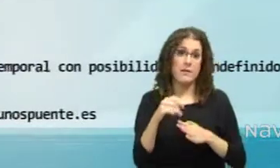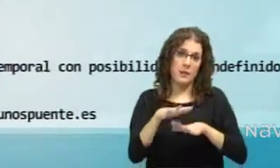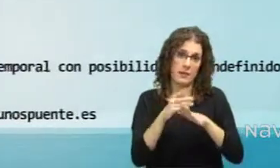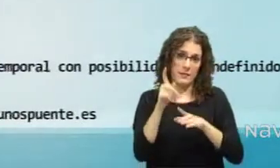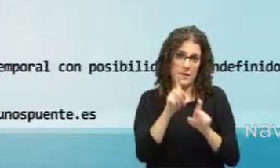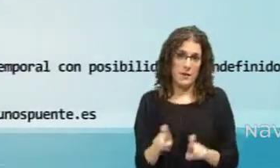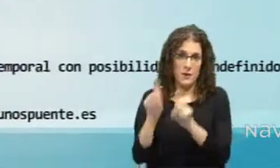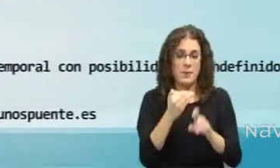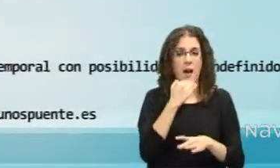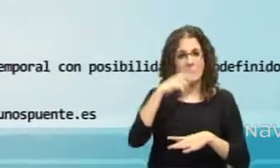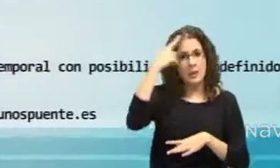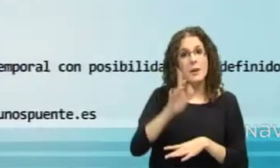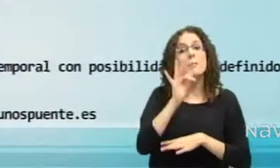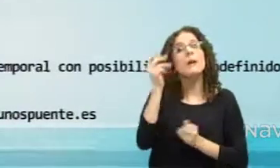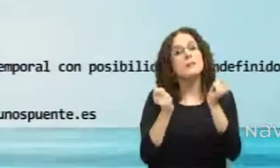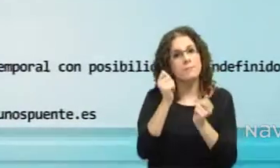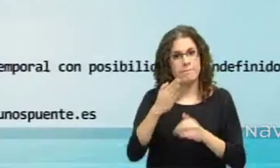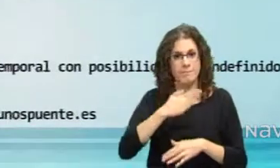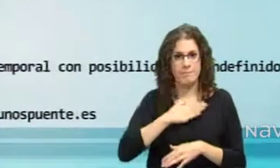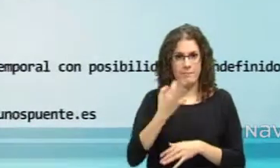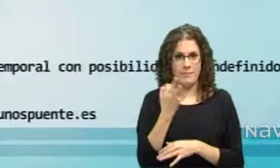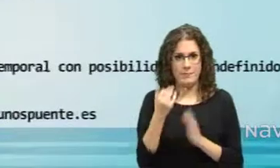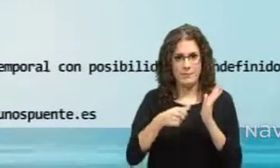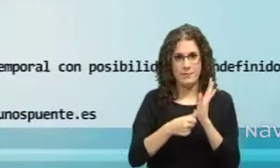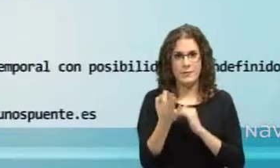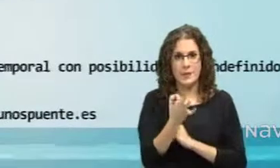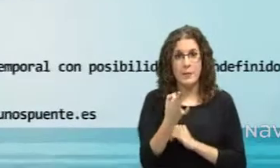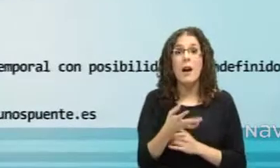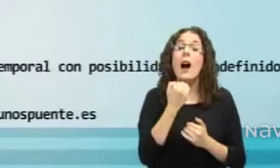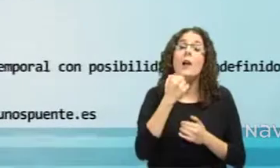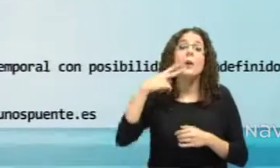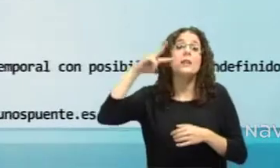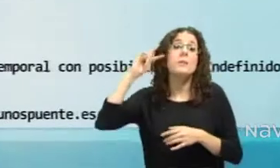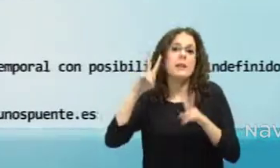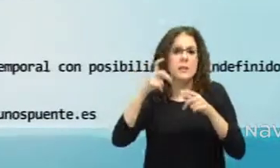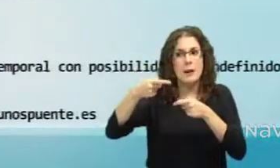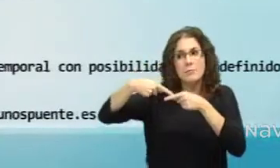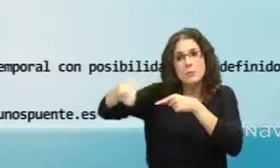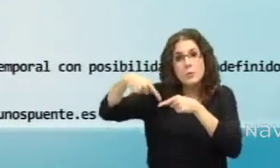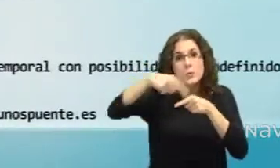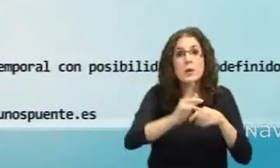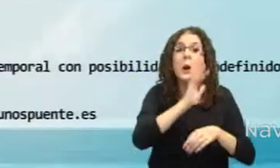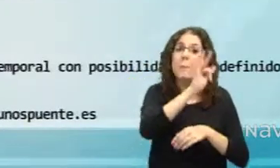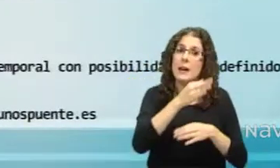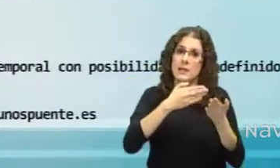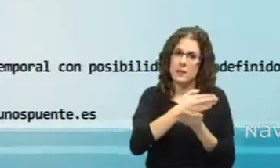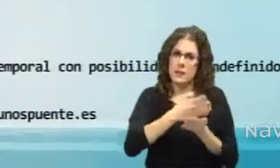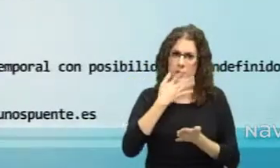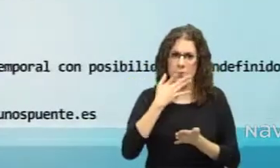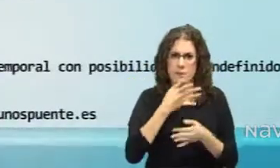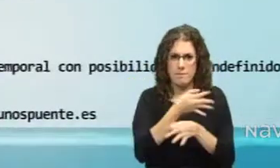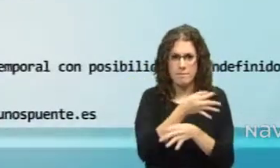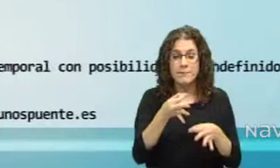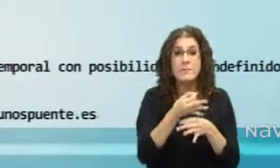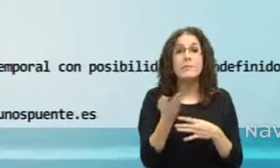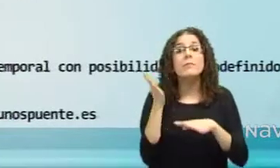permiso de conducir. Se valorará además la experiencia en el sector cárnico y en repartos. La empresa te ofrece un contrato temporal con posibilidad